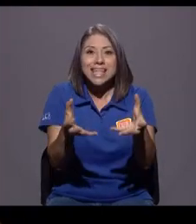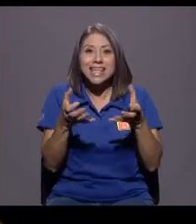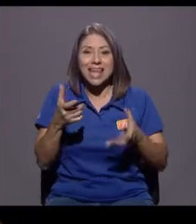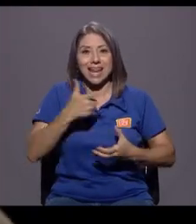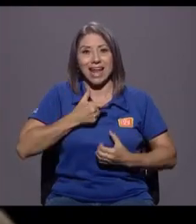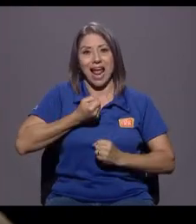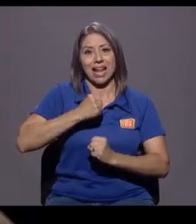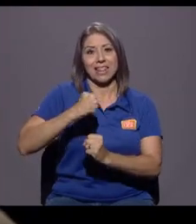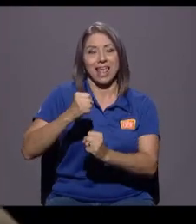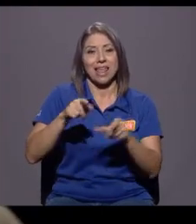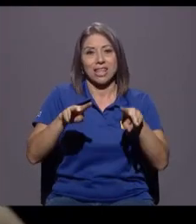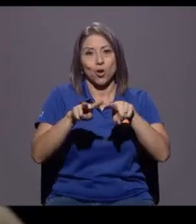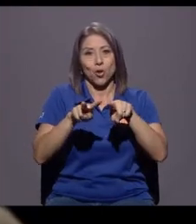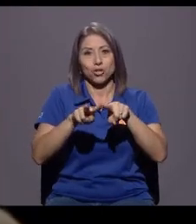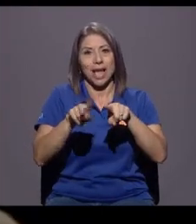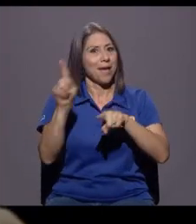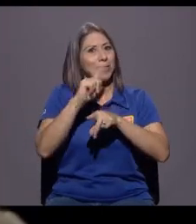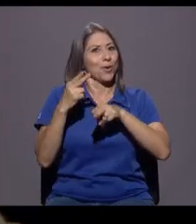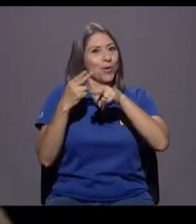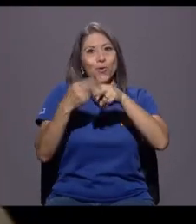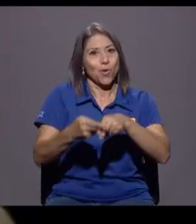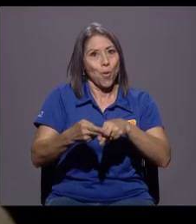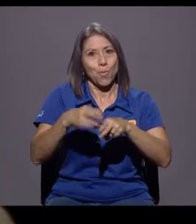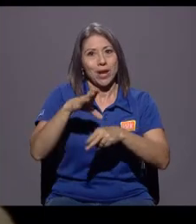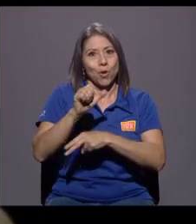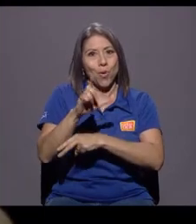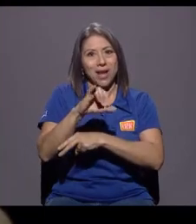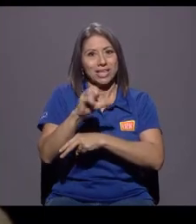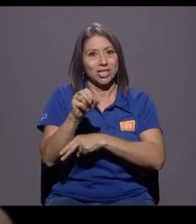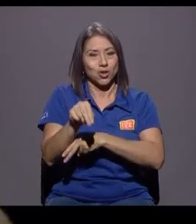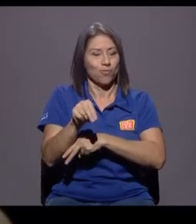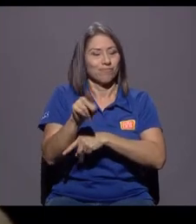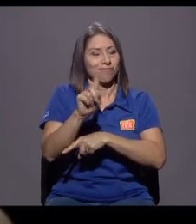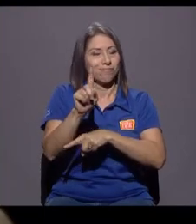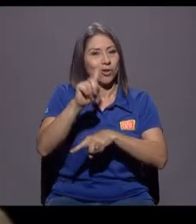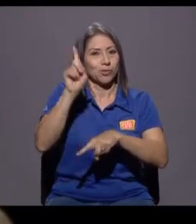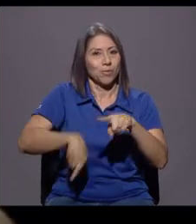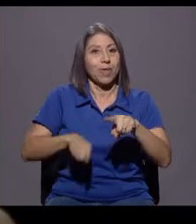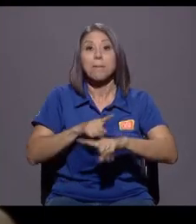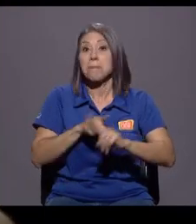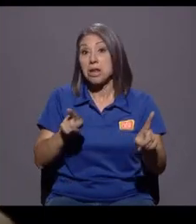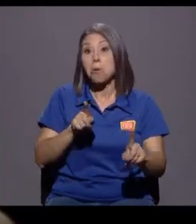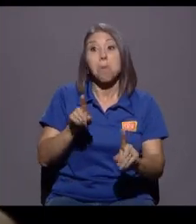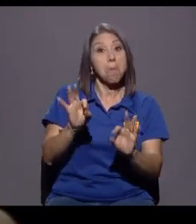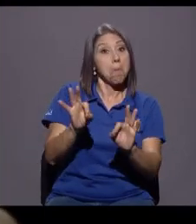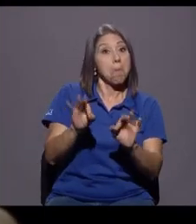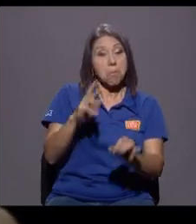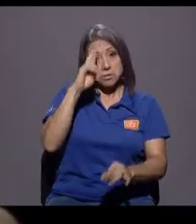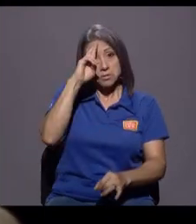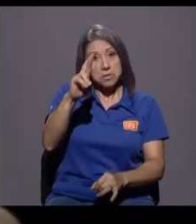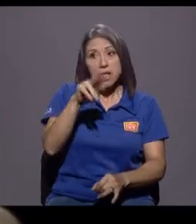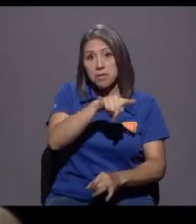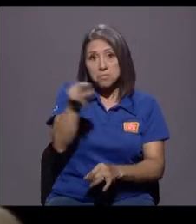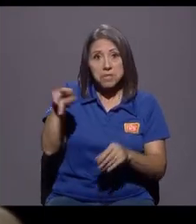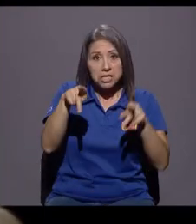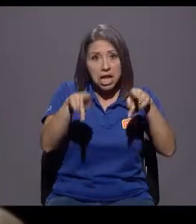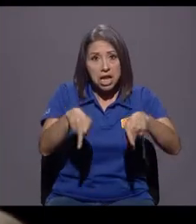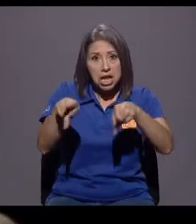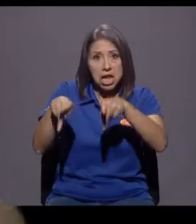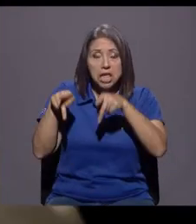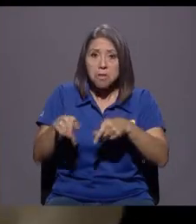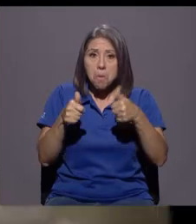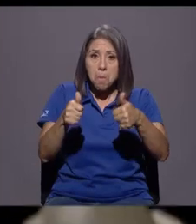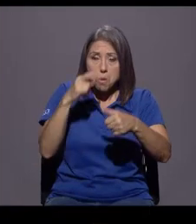perfectamente. Claro, no usan el nombre de coalición, porque no se puede. Pero se les respeta y me parece gente muy respetable, además, en su trabajo. Entonces,